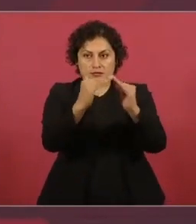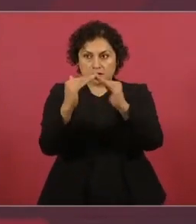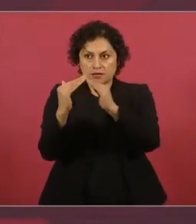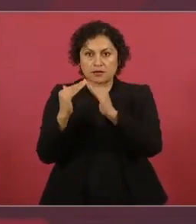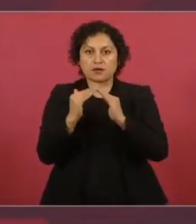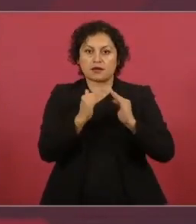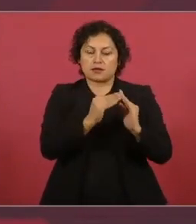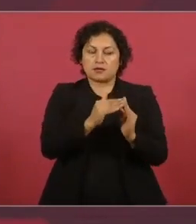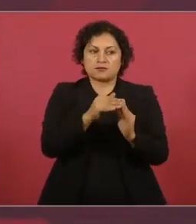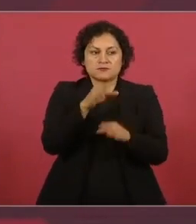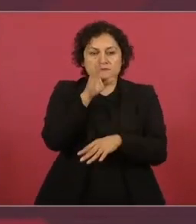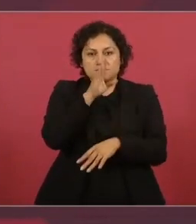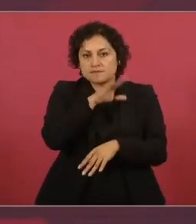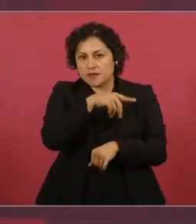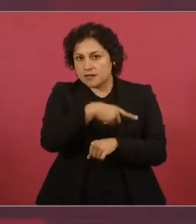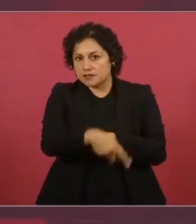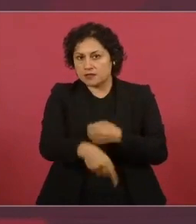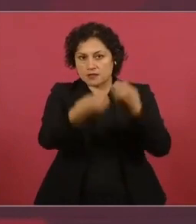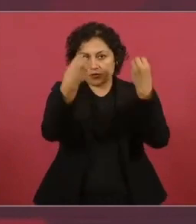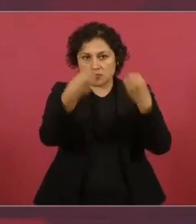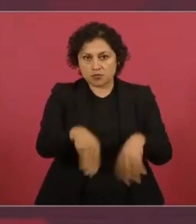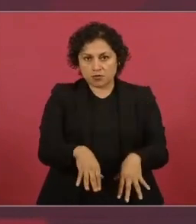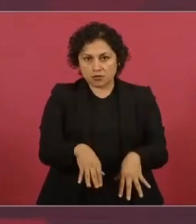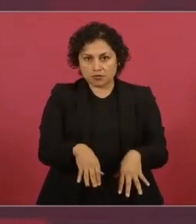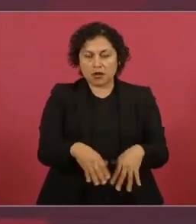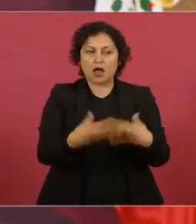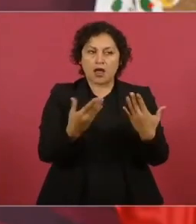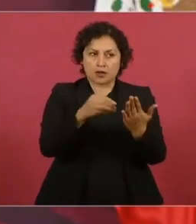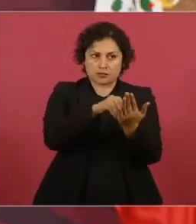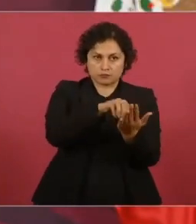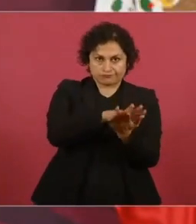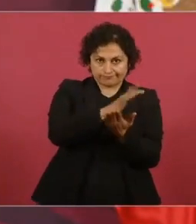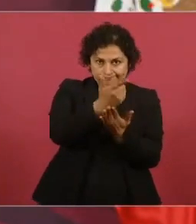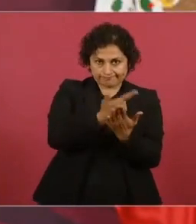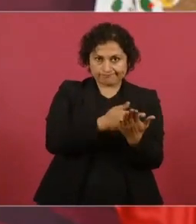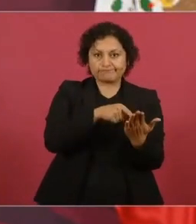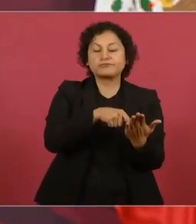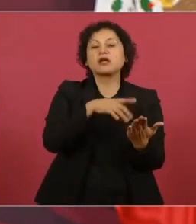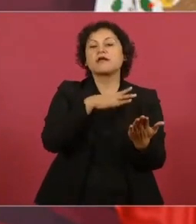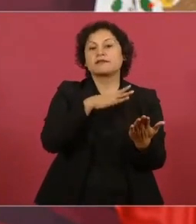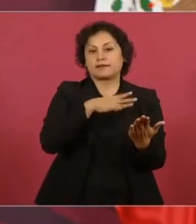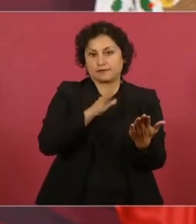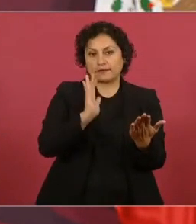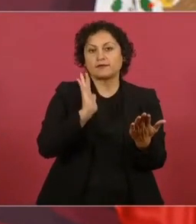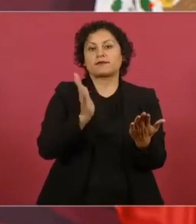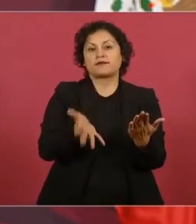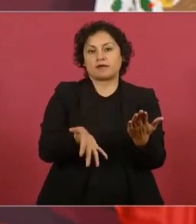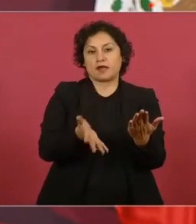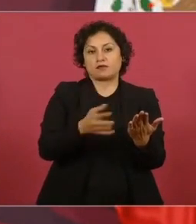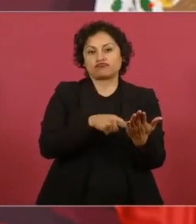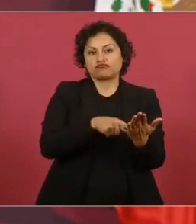afectados. Y pues se requiere esa cantidad